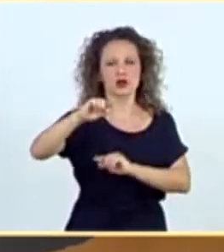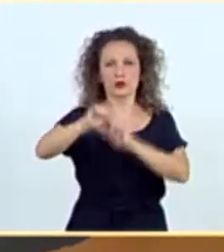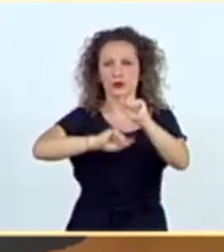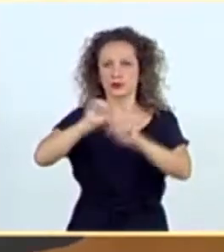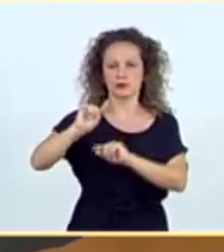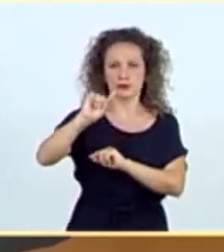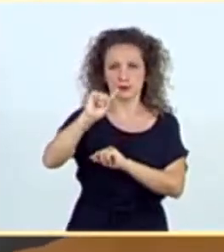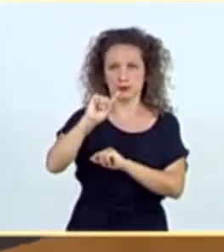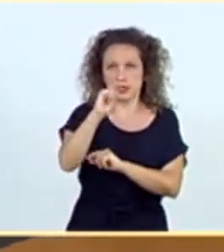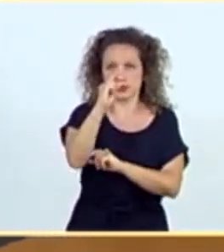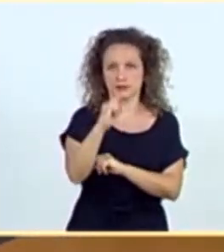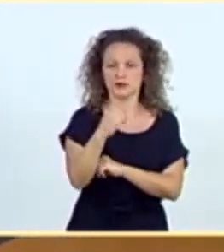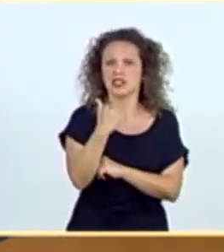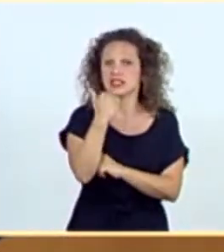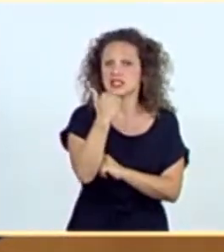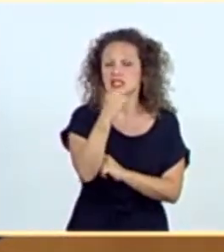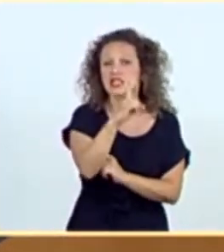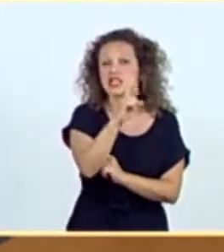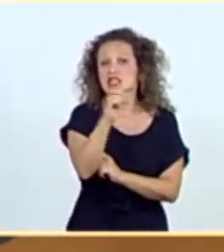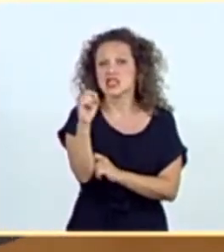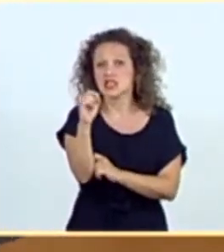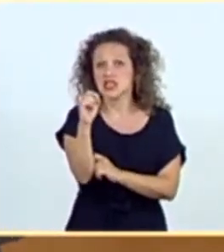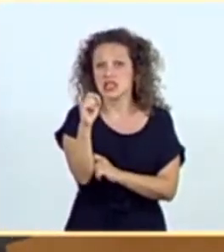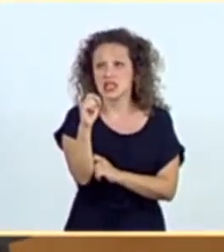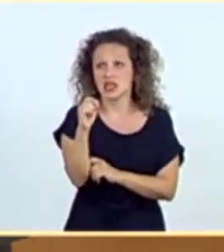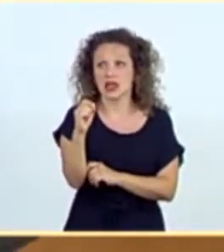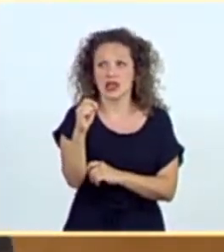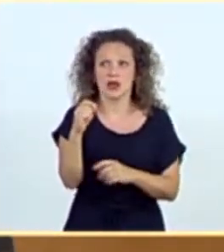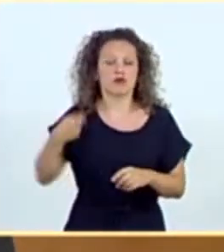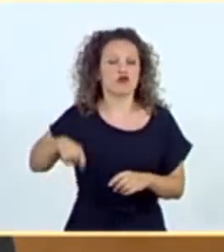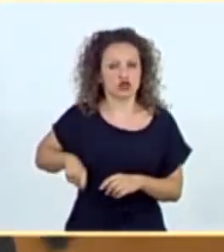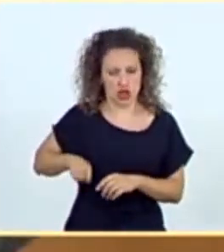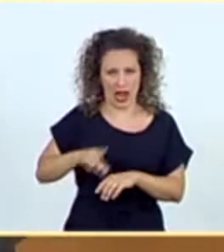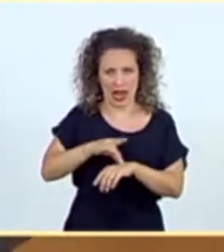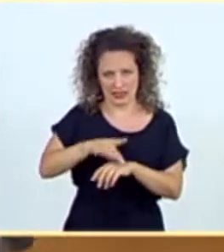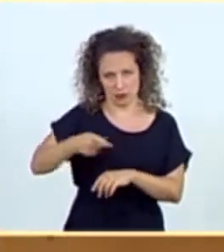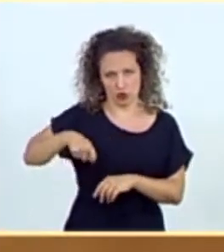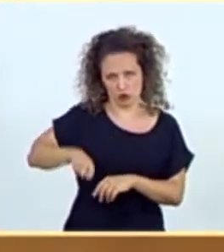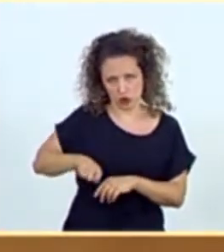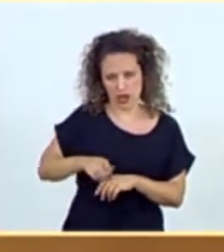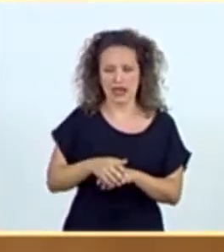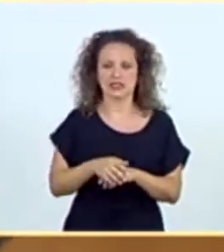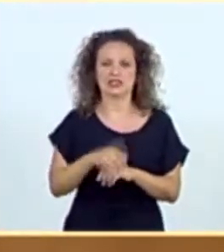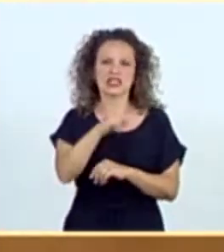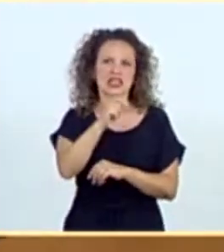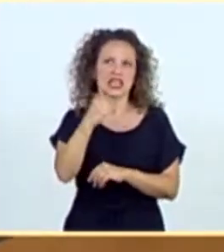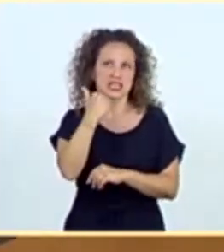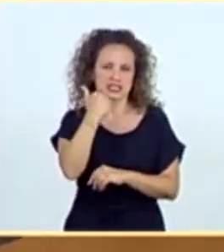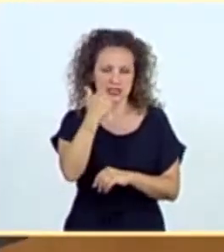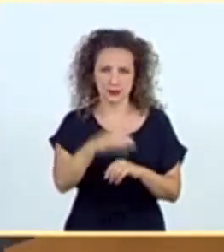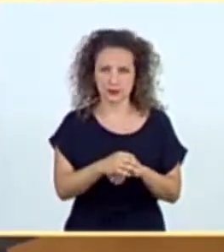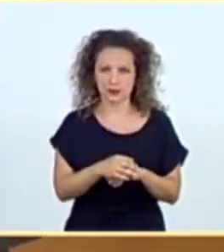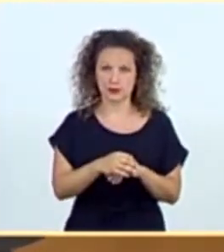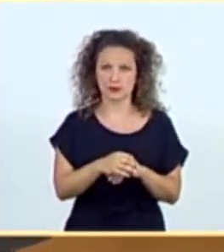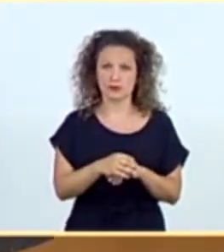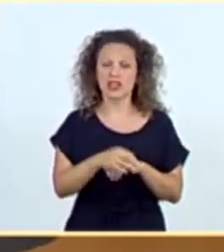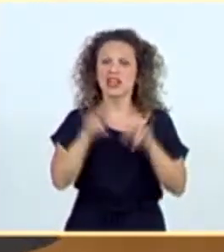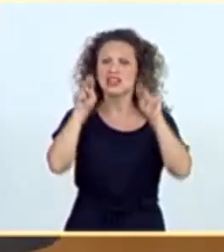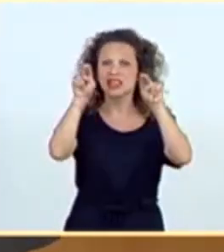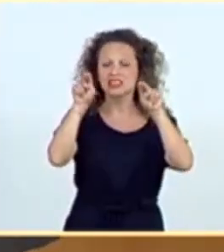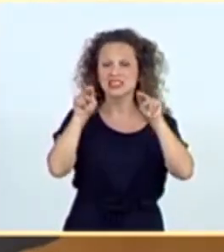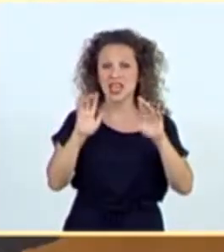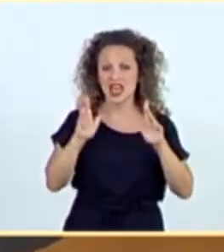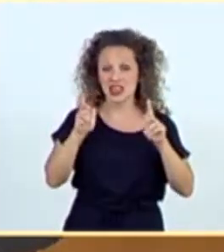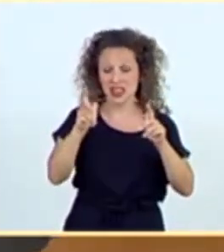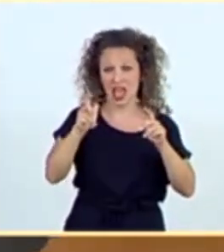100 fallecidos en estos profesionales. La residencia de ancianos, que me refería después a lo que ha dicho el vicepresidente del